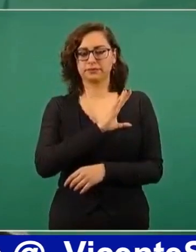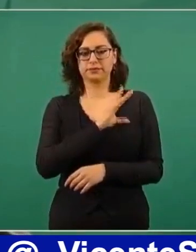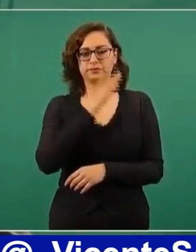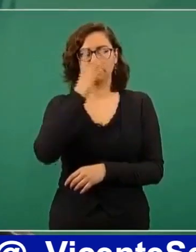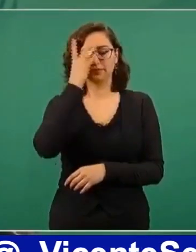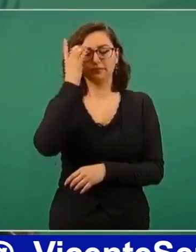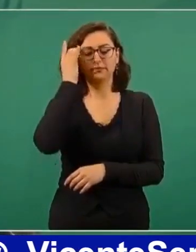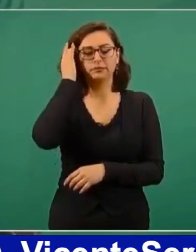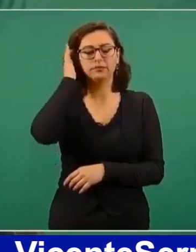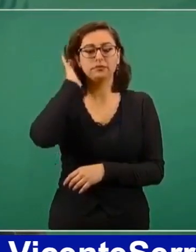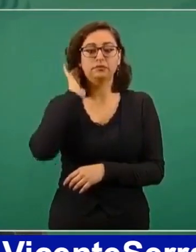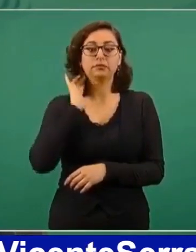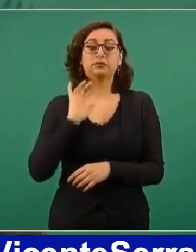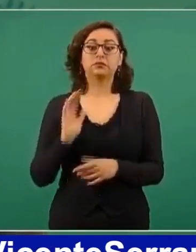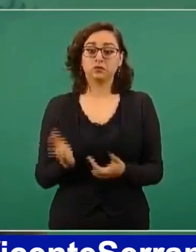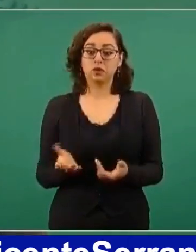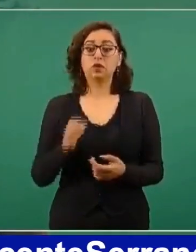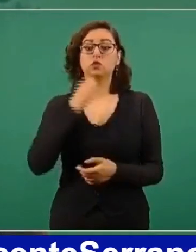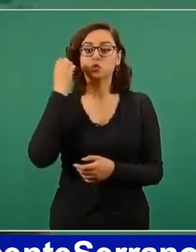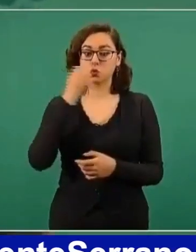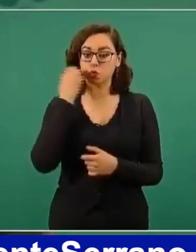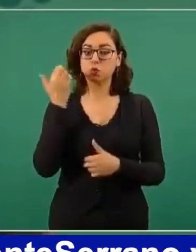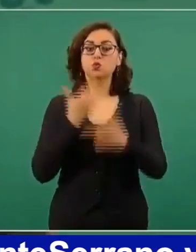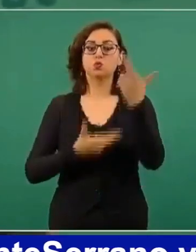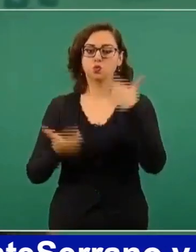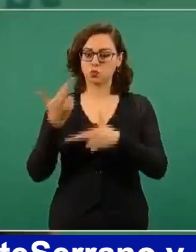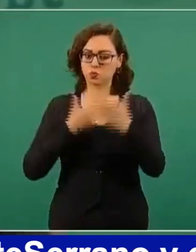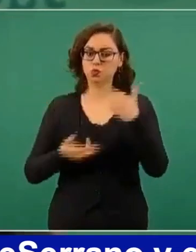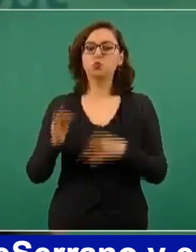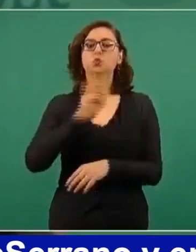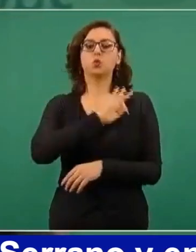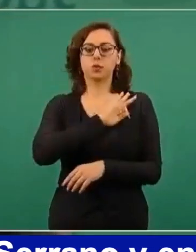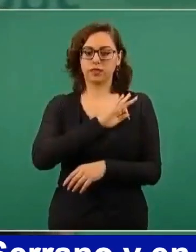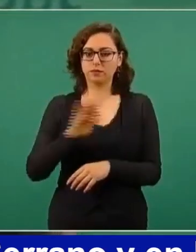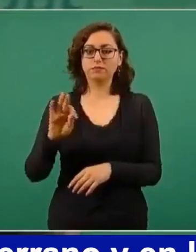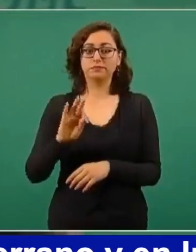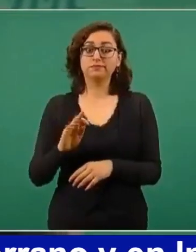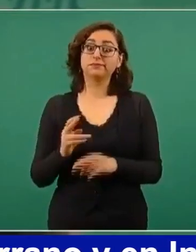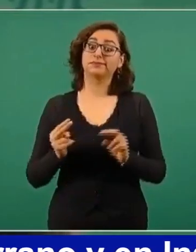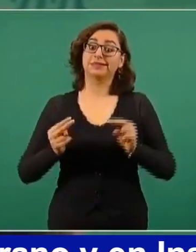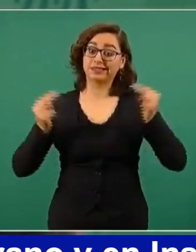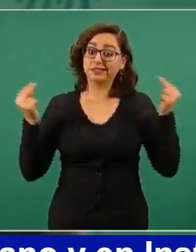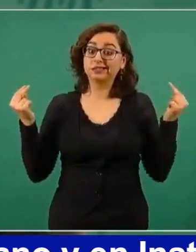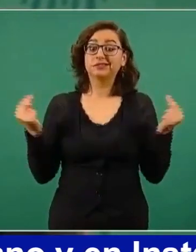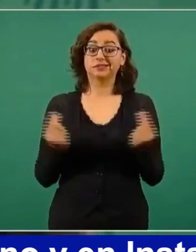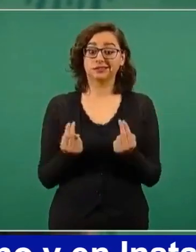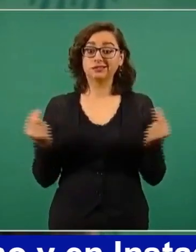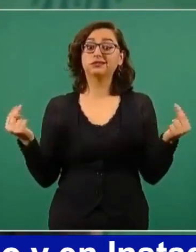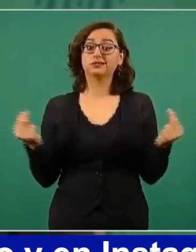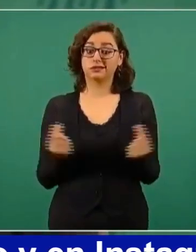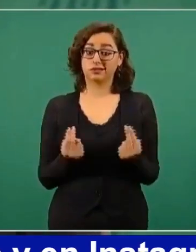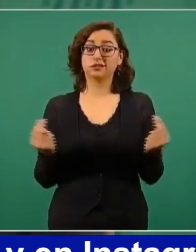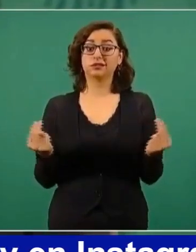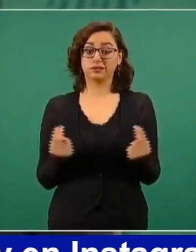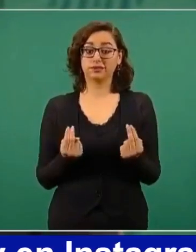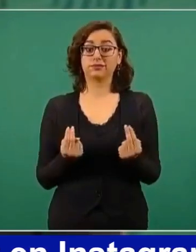Sí podemos regresar a clases y es necesario, porque